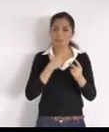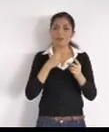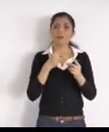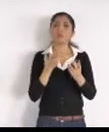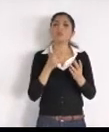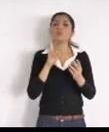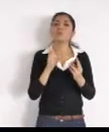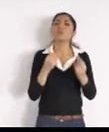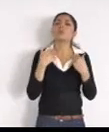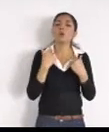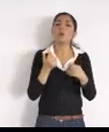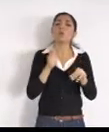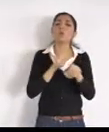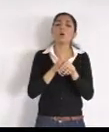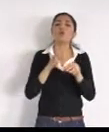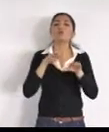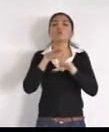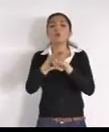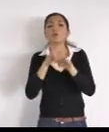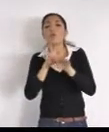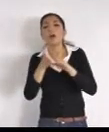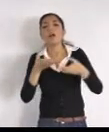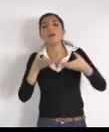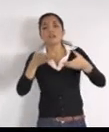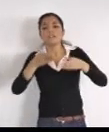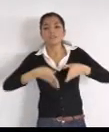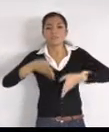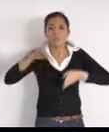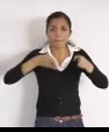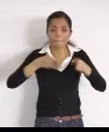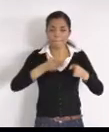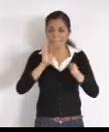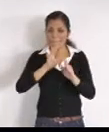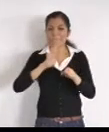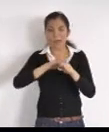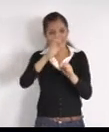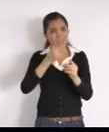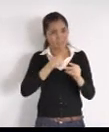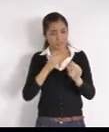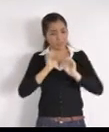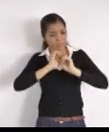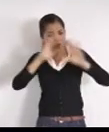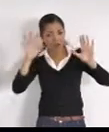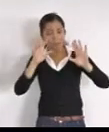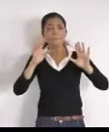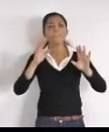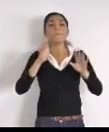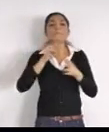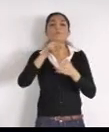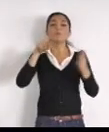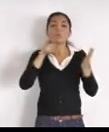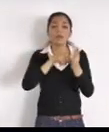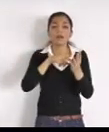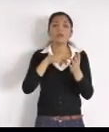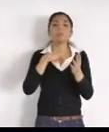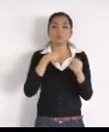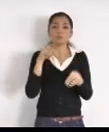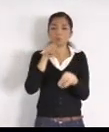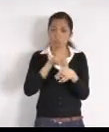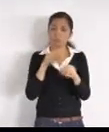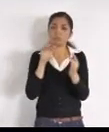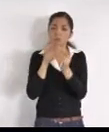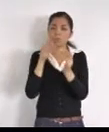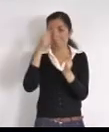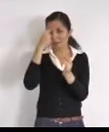si los pasas, por una vía, privada, me pongo en contacto, y atendemos, a la brevedad, tu gestión, en el Twitter personal,